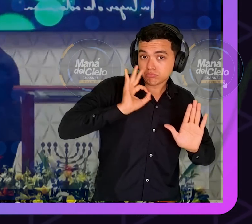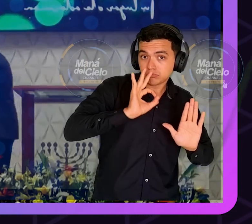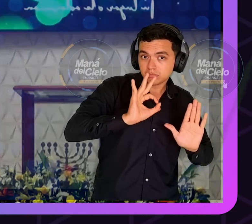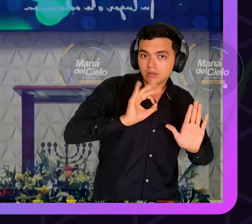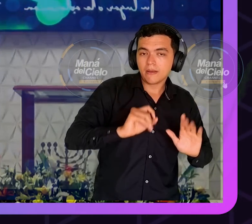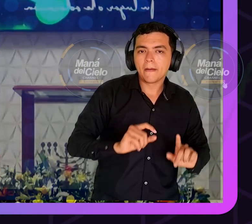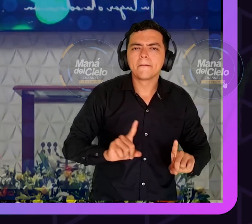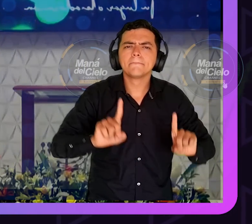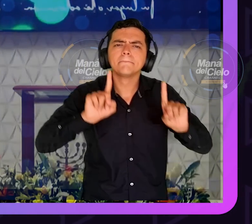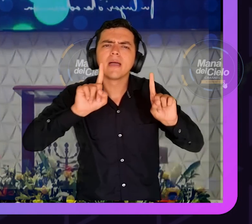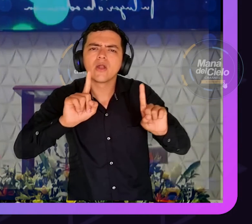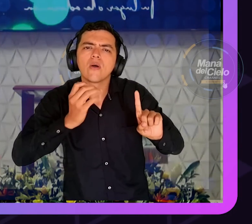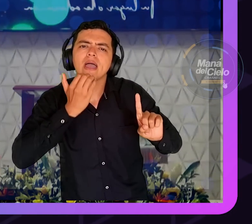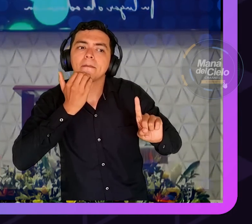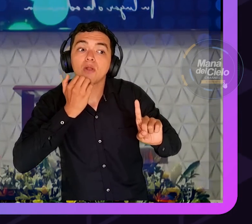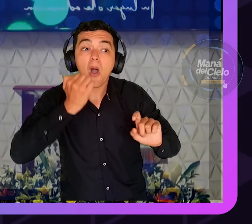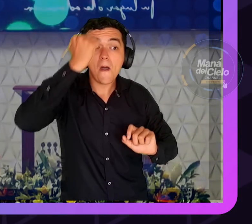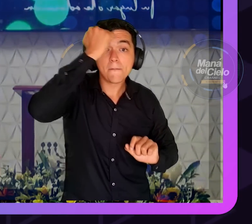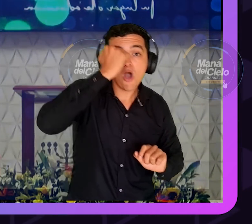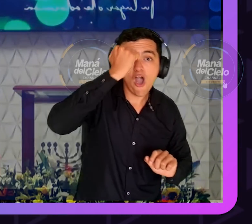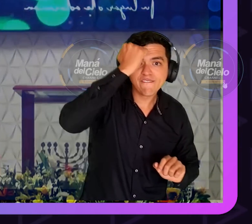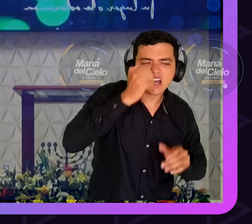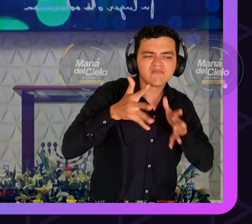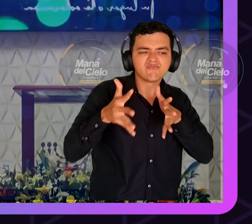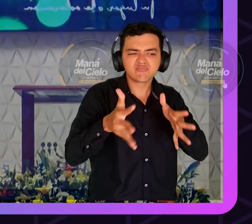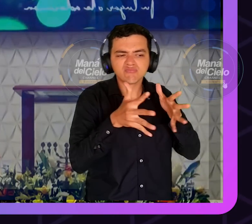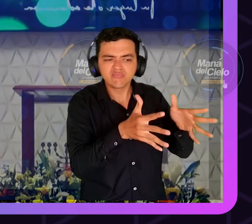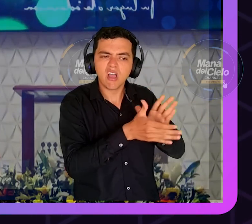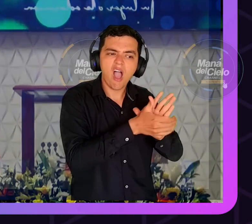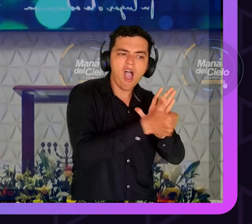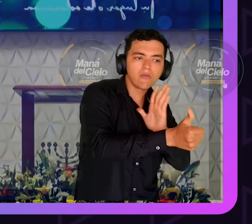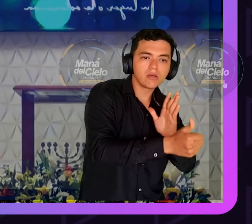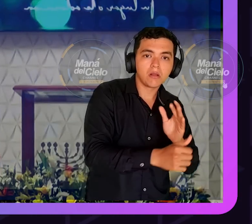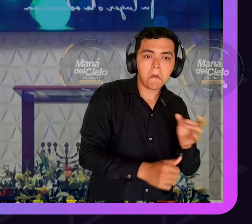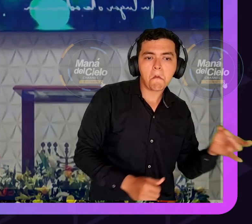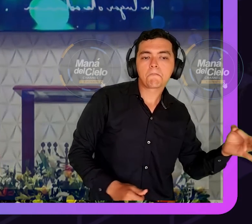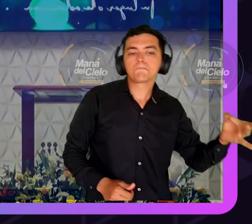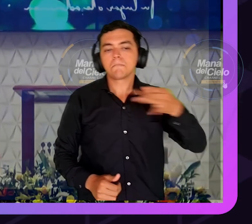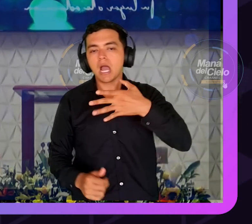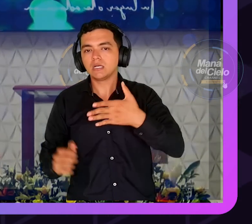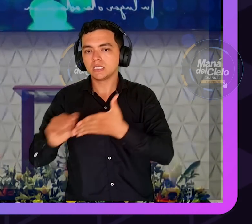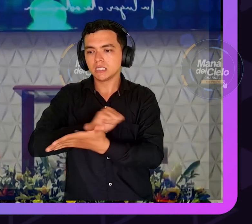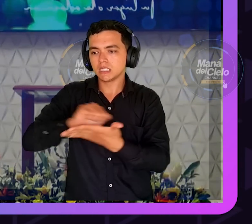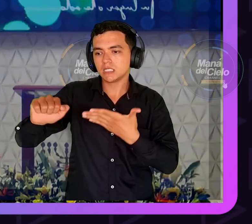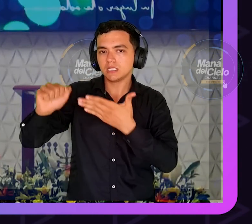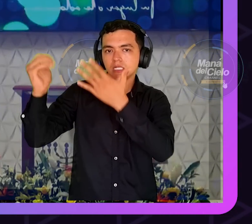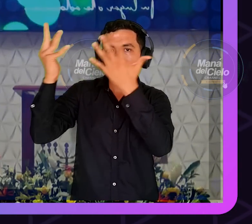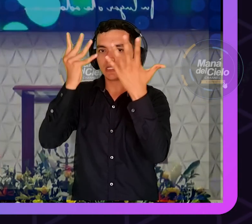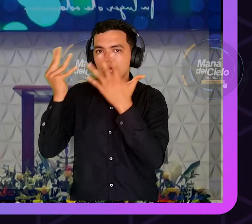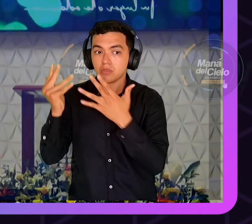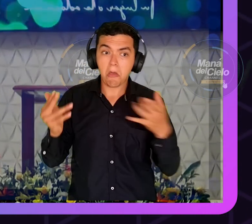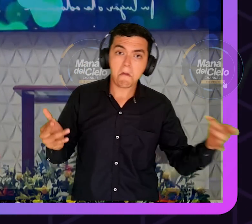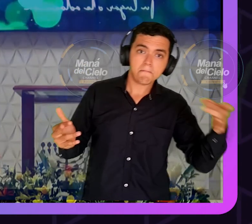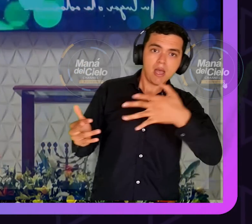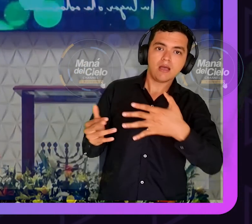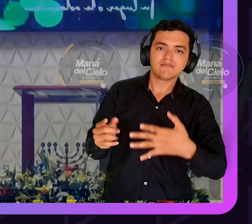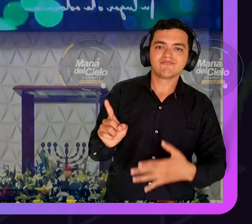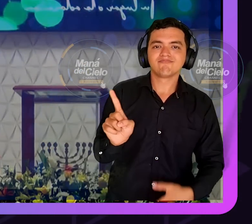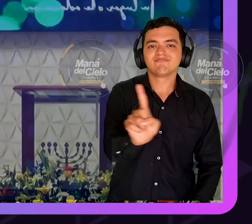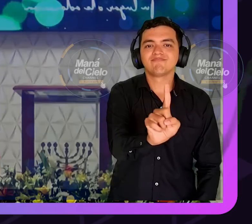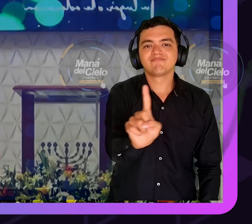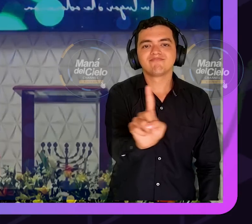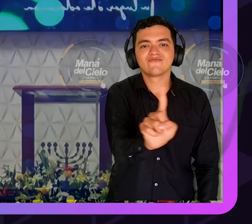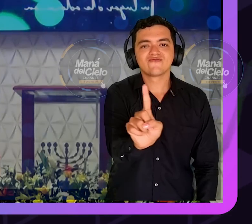ese edificio que usted ve ahí atrás yo no vine aquí con ganas de construir porque yo venía de las nieves fui a Cartagena y construí de las nieves también